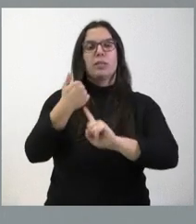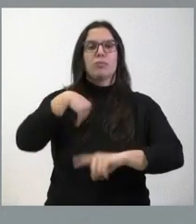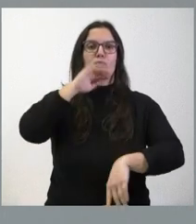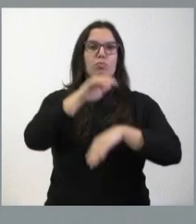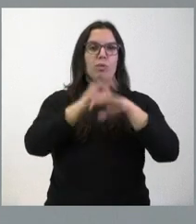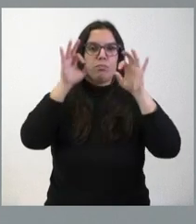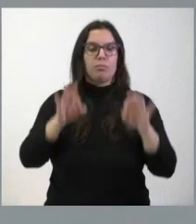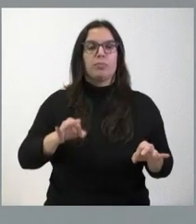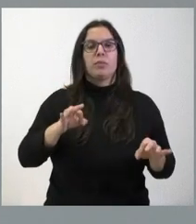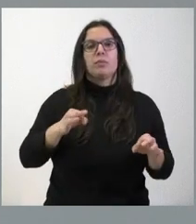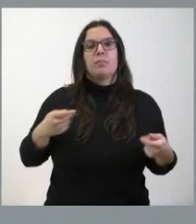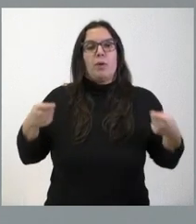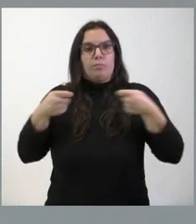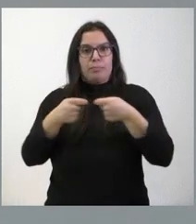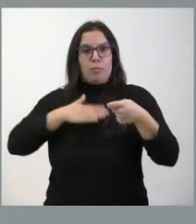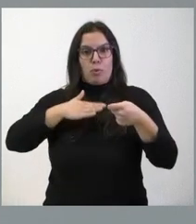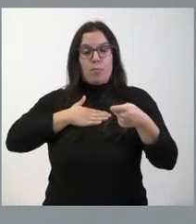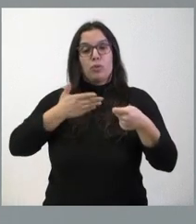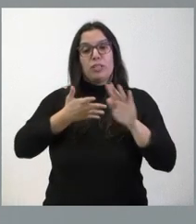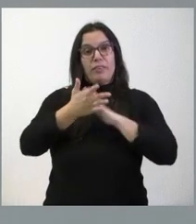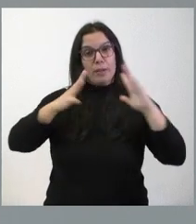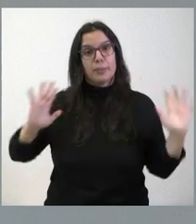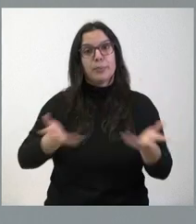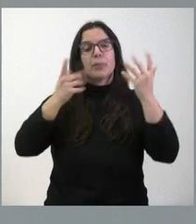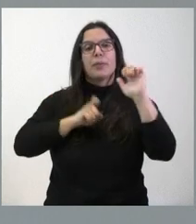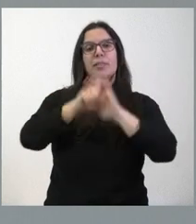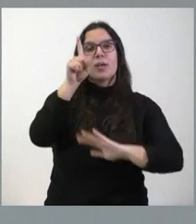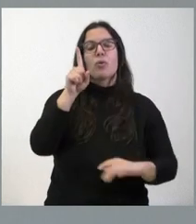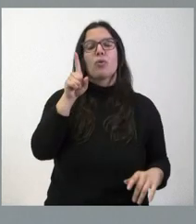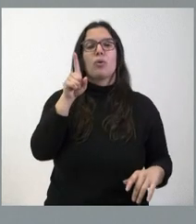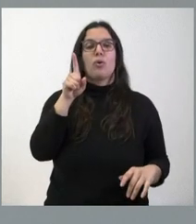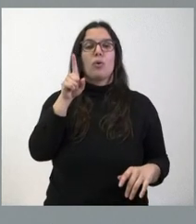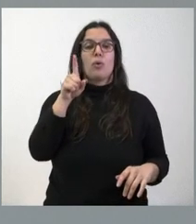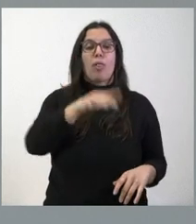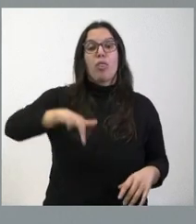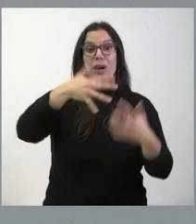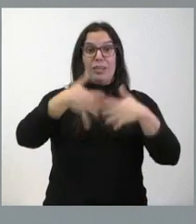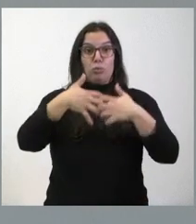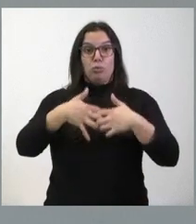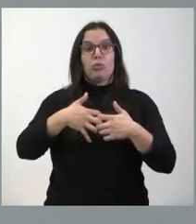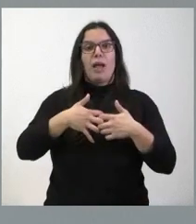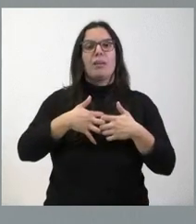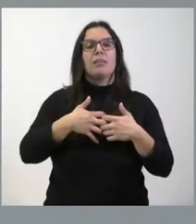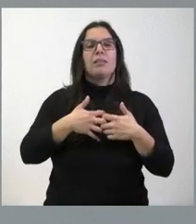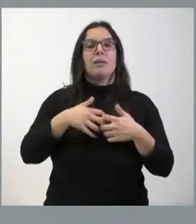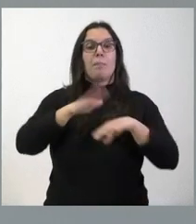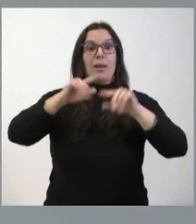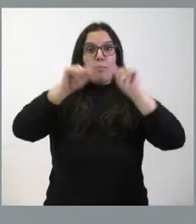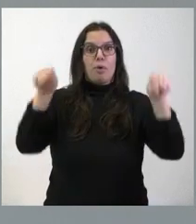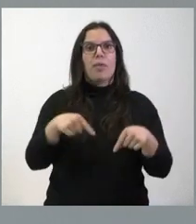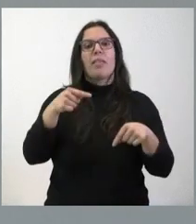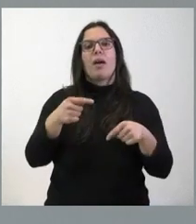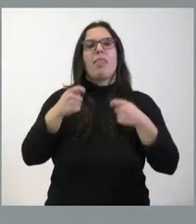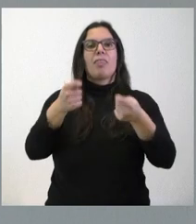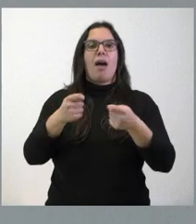a esta aportación que nos va a permitir promover el desarrollo de este eje industrial logístico en la provincia y dotarla de